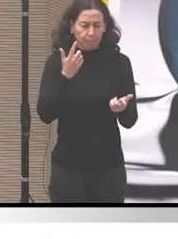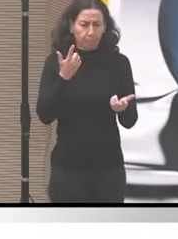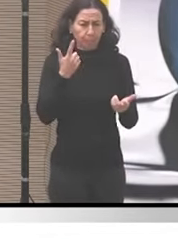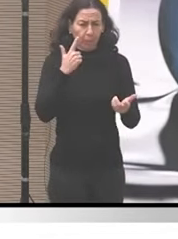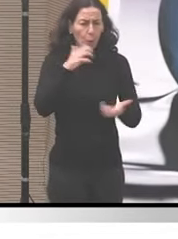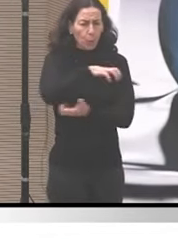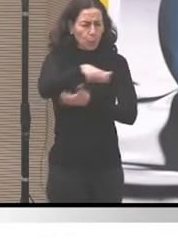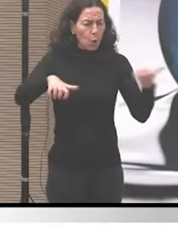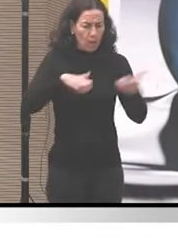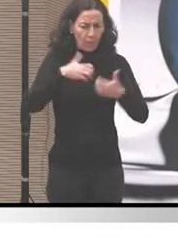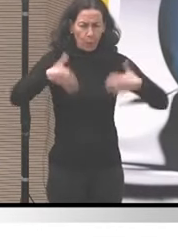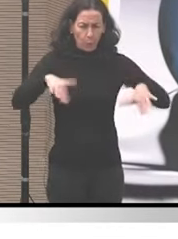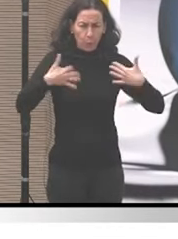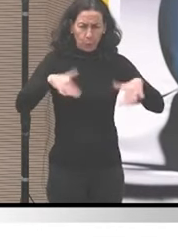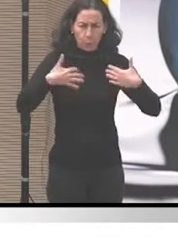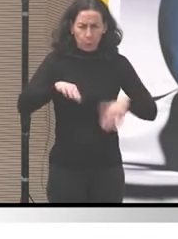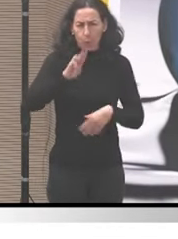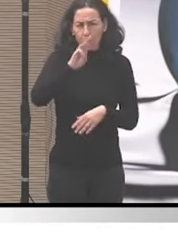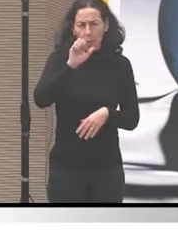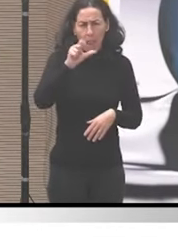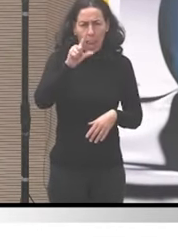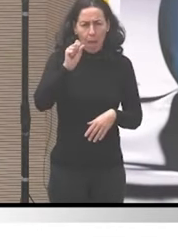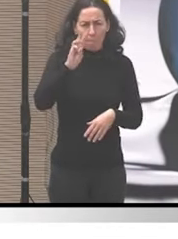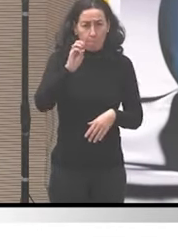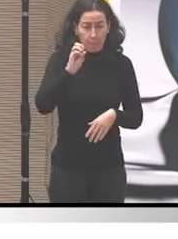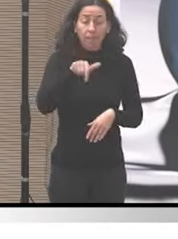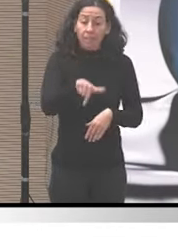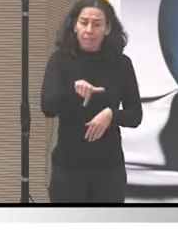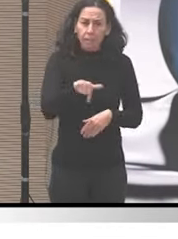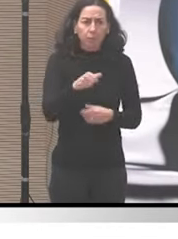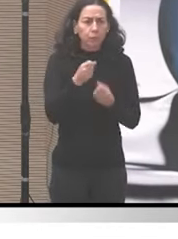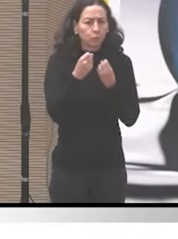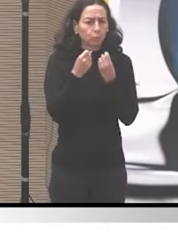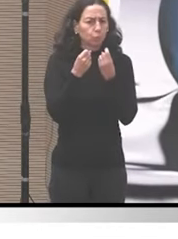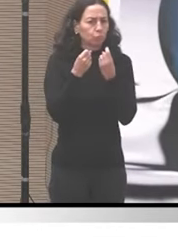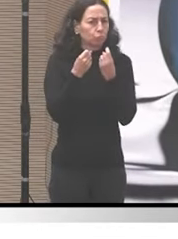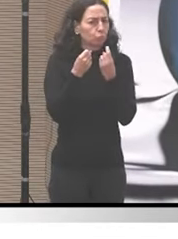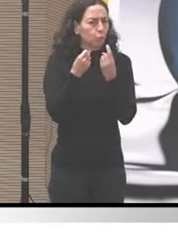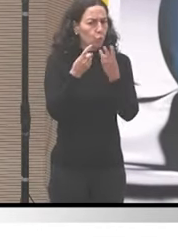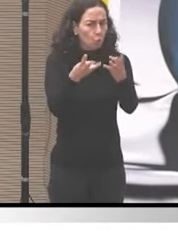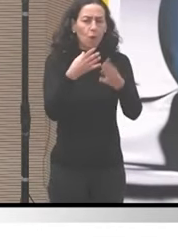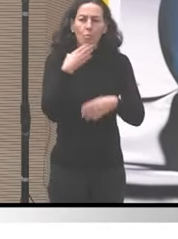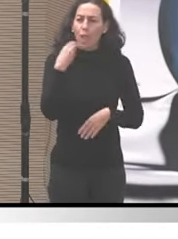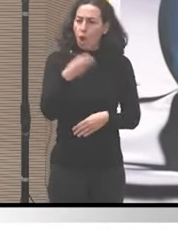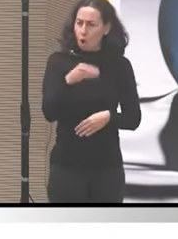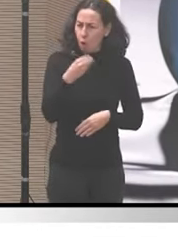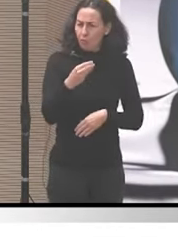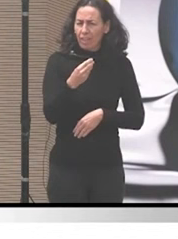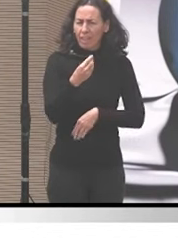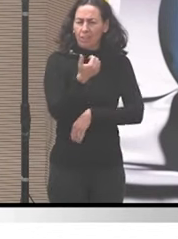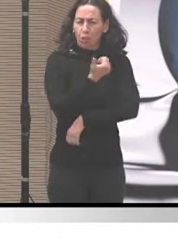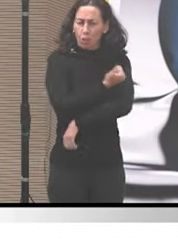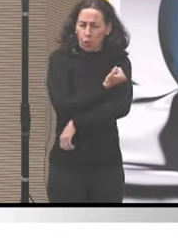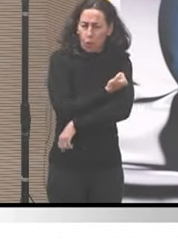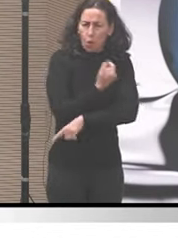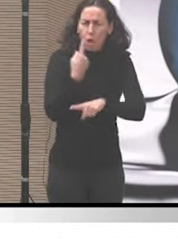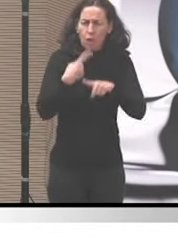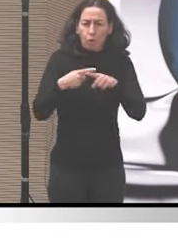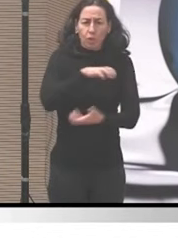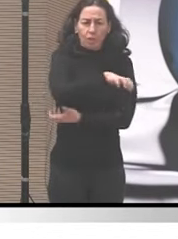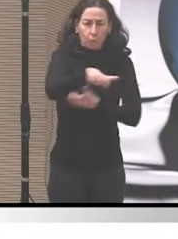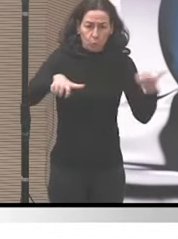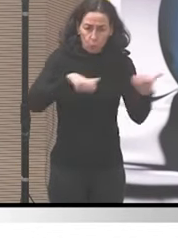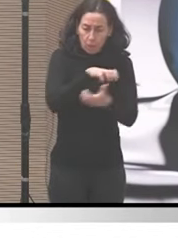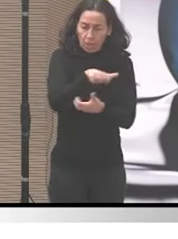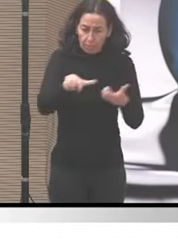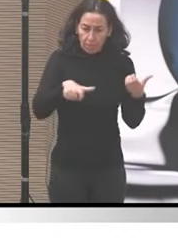México que se llama Iztapalapa y que tenía el mayor número de jóvenes en drogadicción y en violencia se